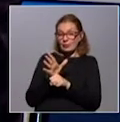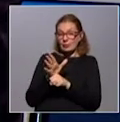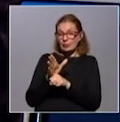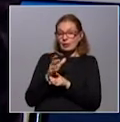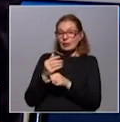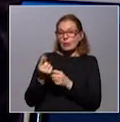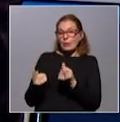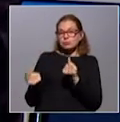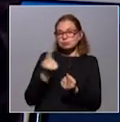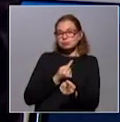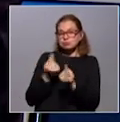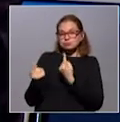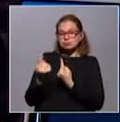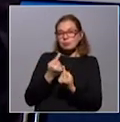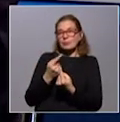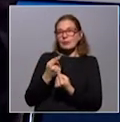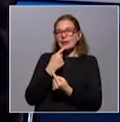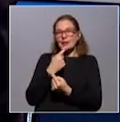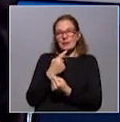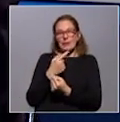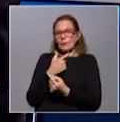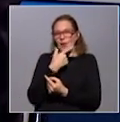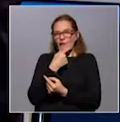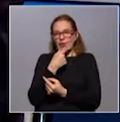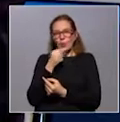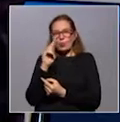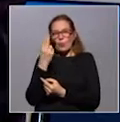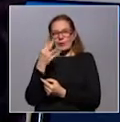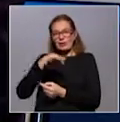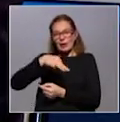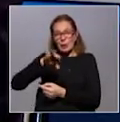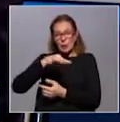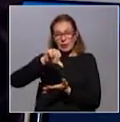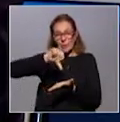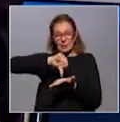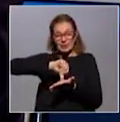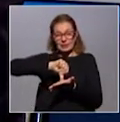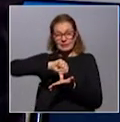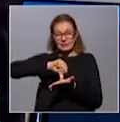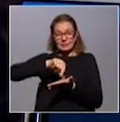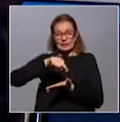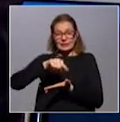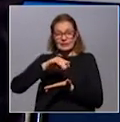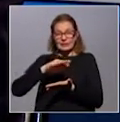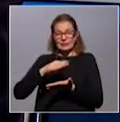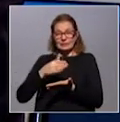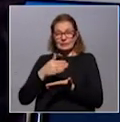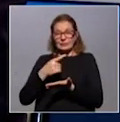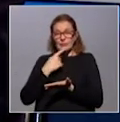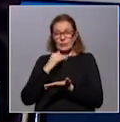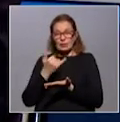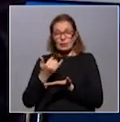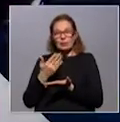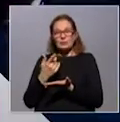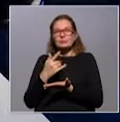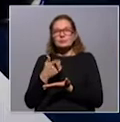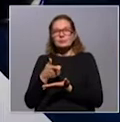comunitaria. En realidad, para ser más precisos, Uruguay es el único país que tiene este tipo de transmisión por clústeres,